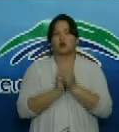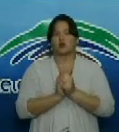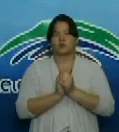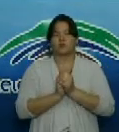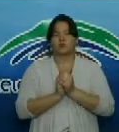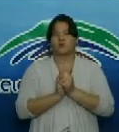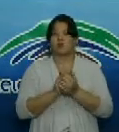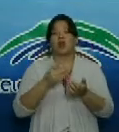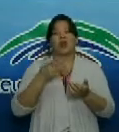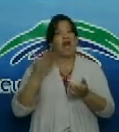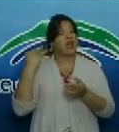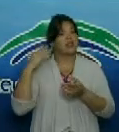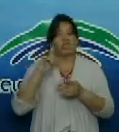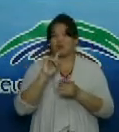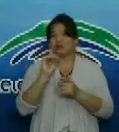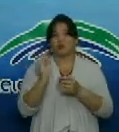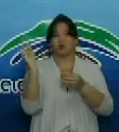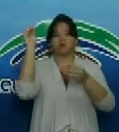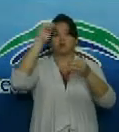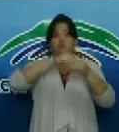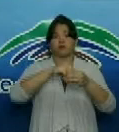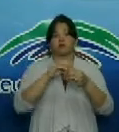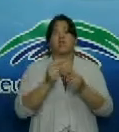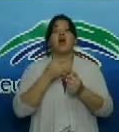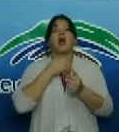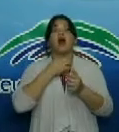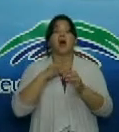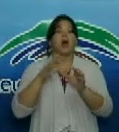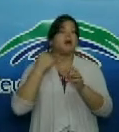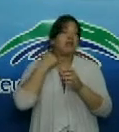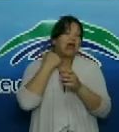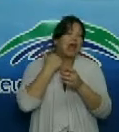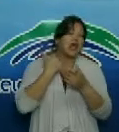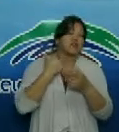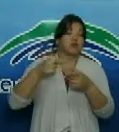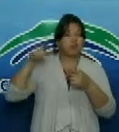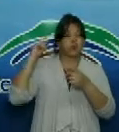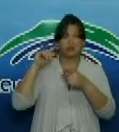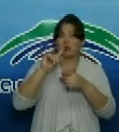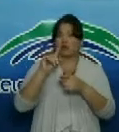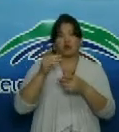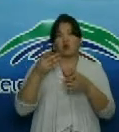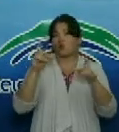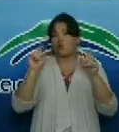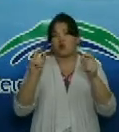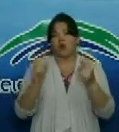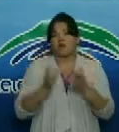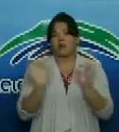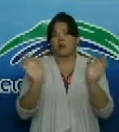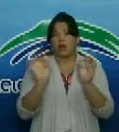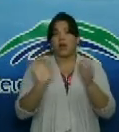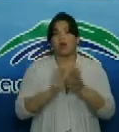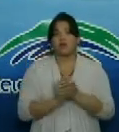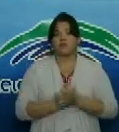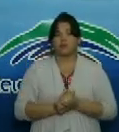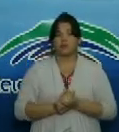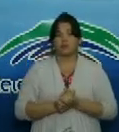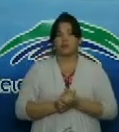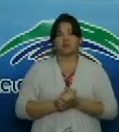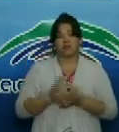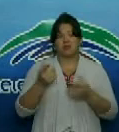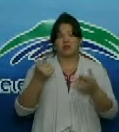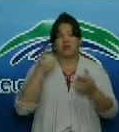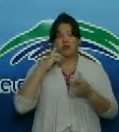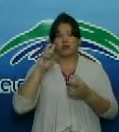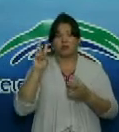una cancha desde el pasado 10 de marzo en los octavos de final de la Liga de Campeones de Europa ante la propagación